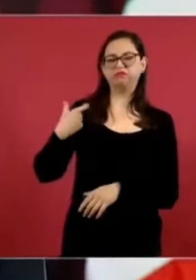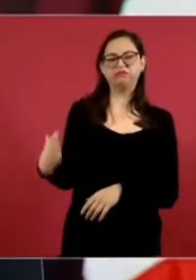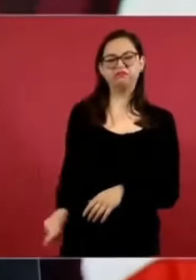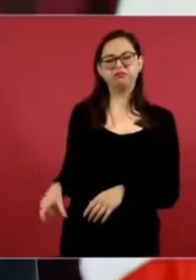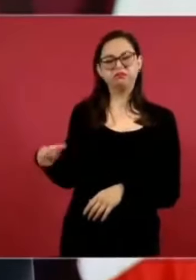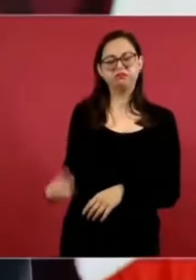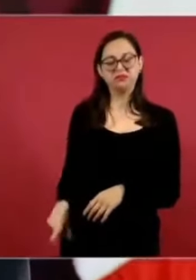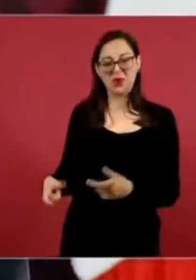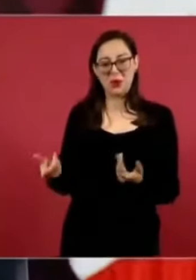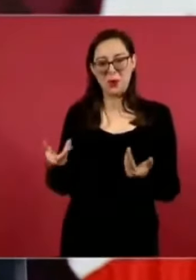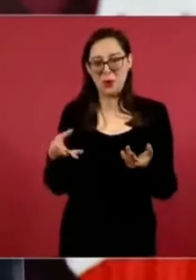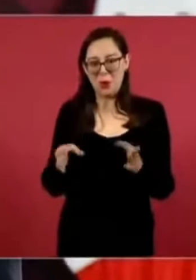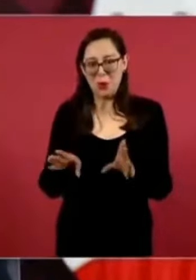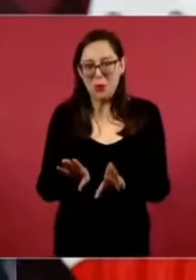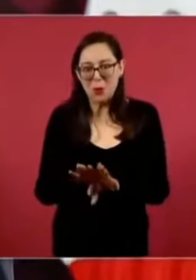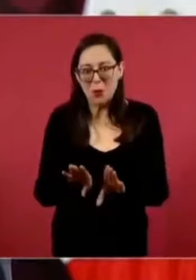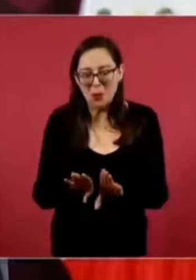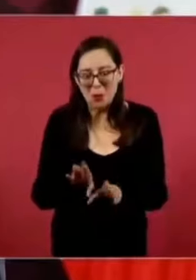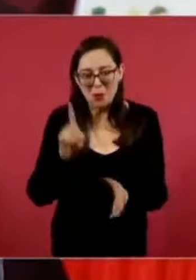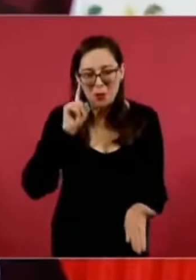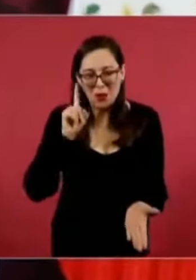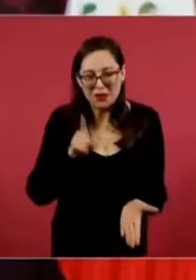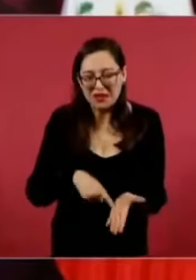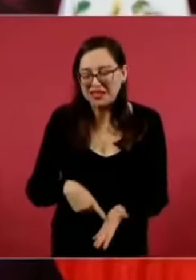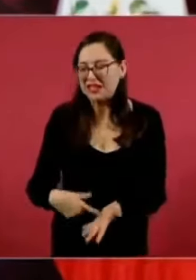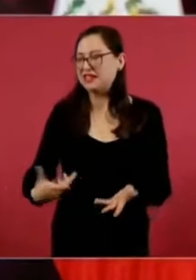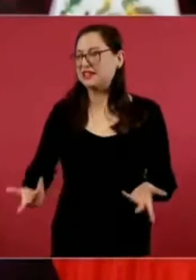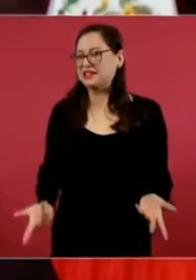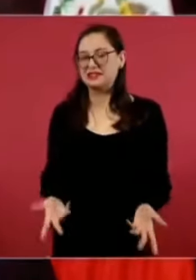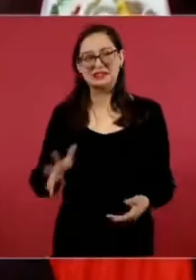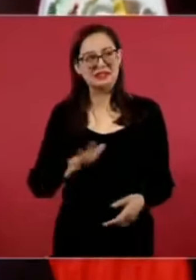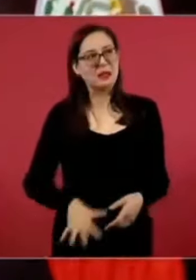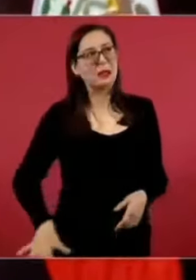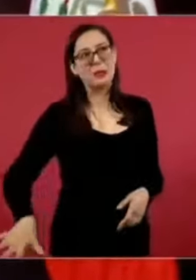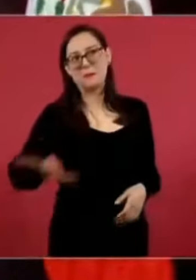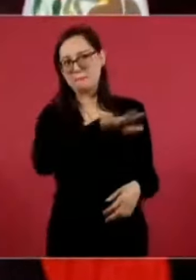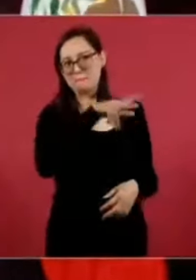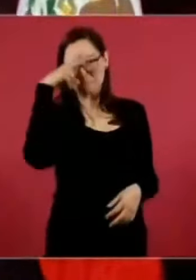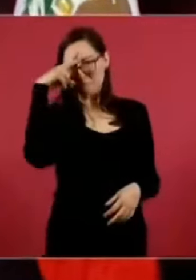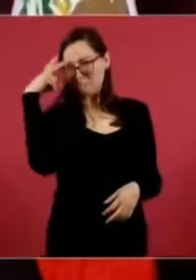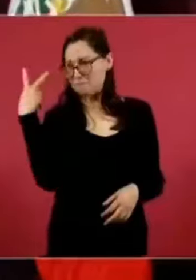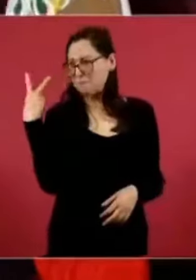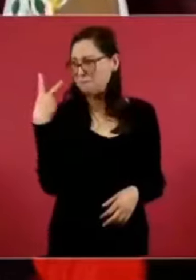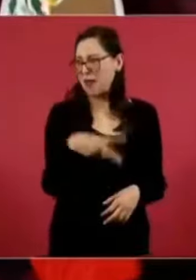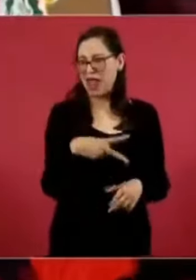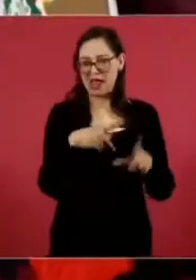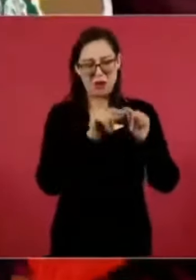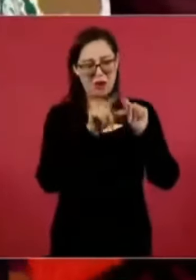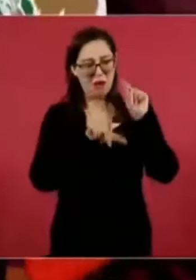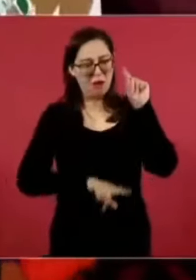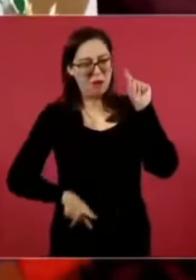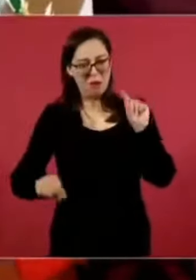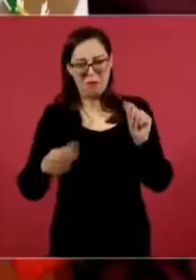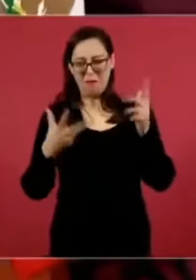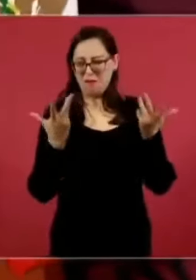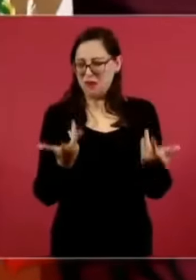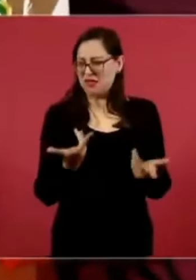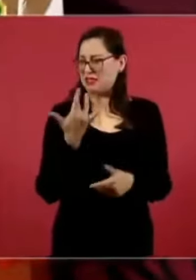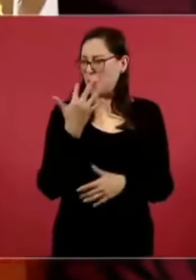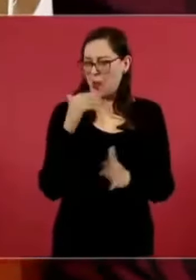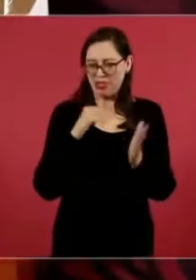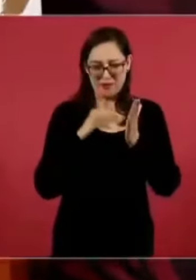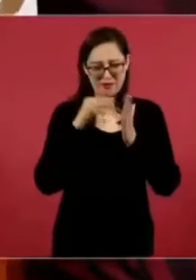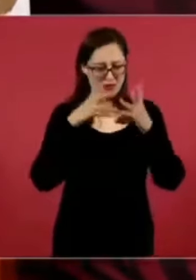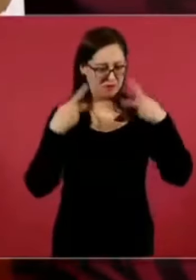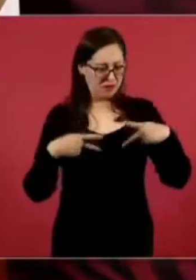país con 50 millones